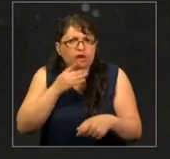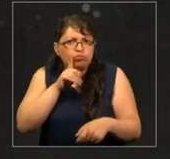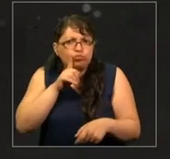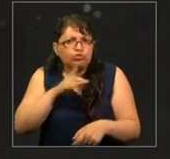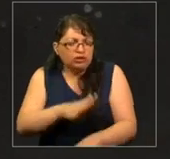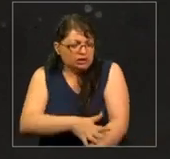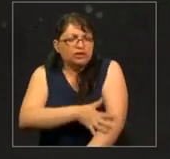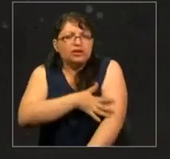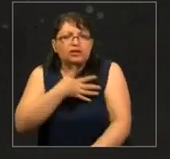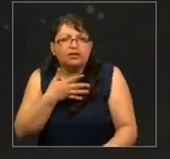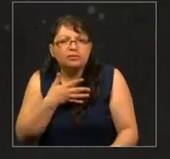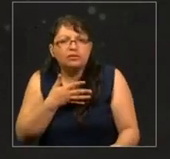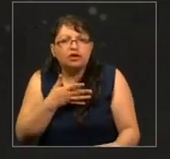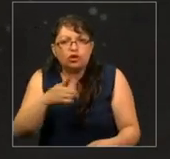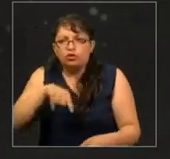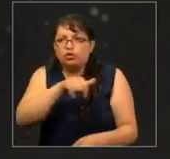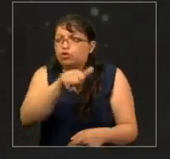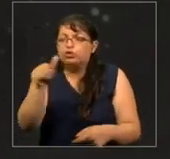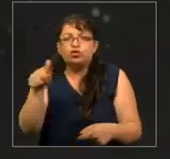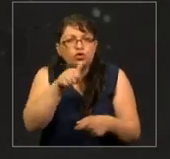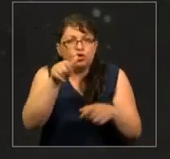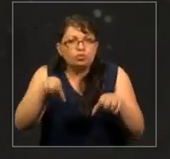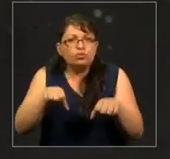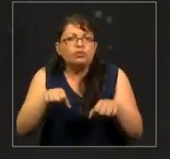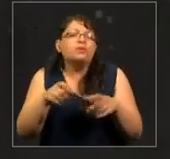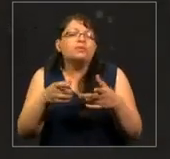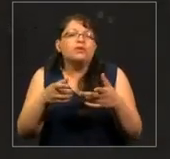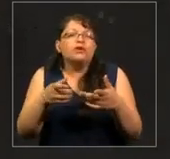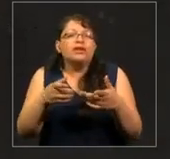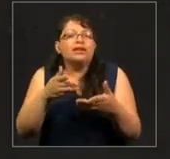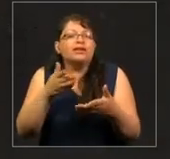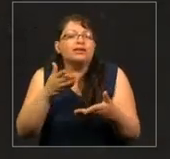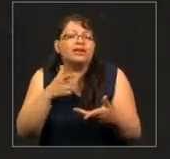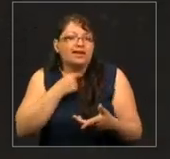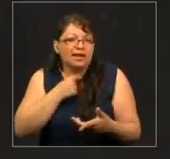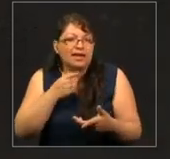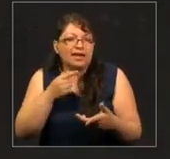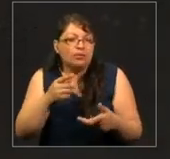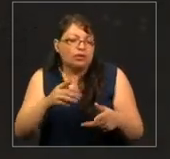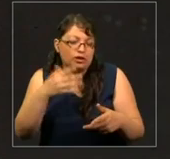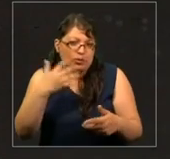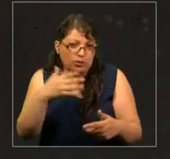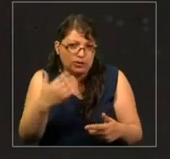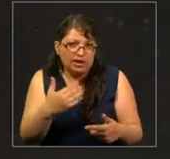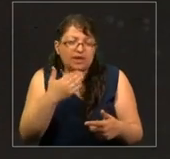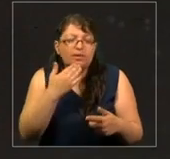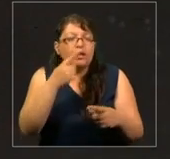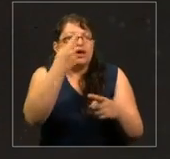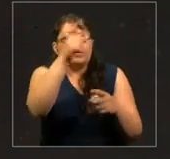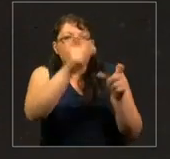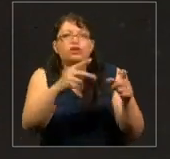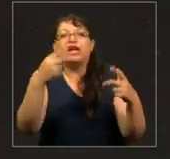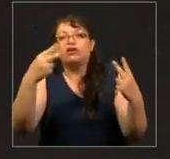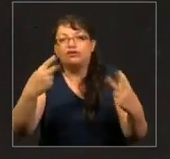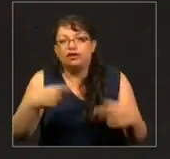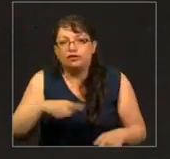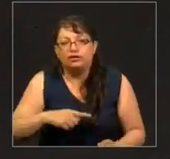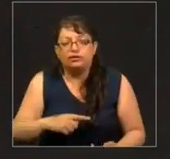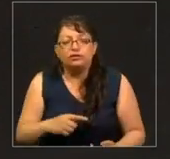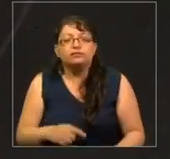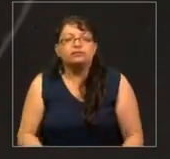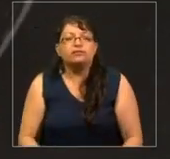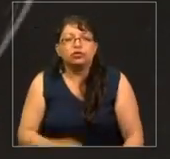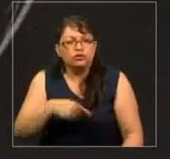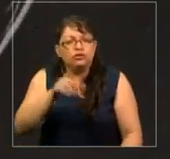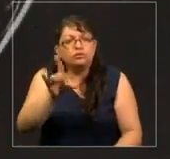Todos compartimos el deseo de ser valorado, de importar. Vamos a poder entender a las personas en necesidad